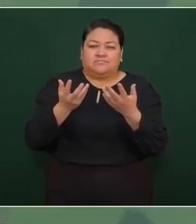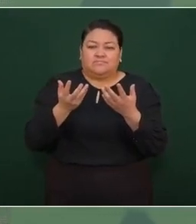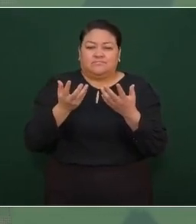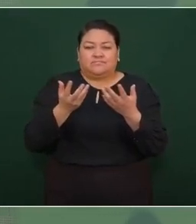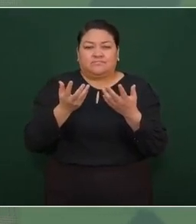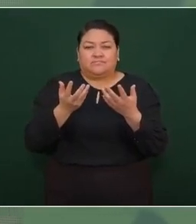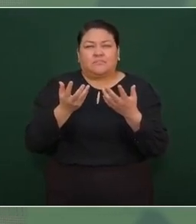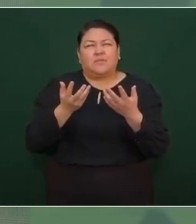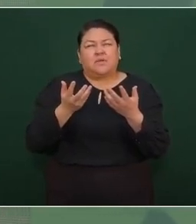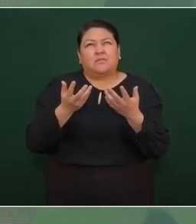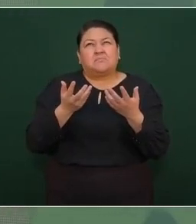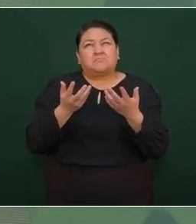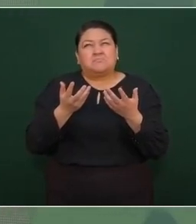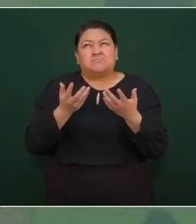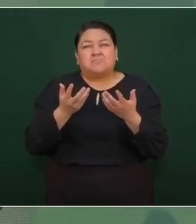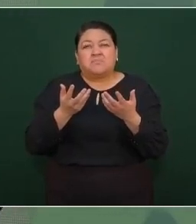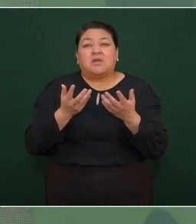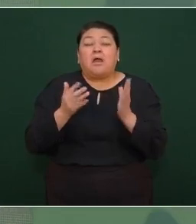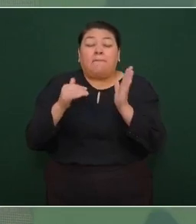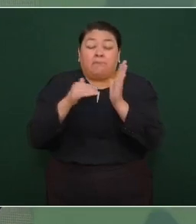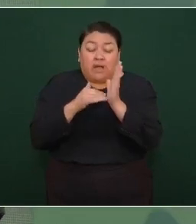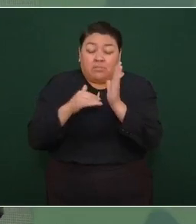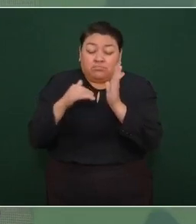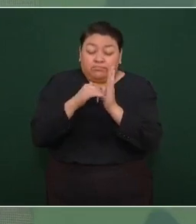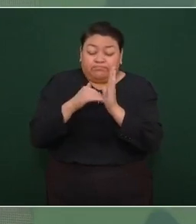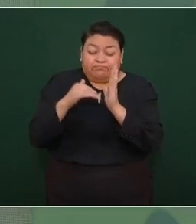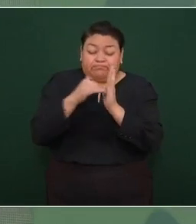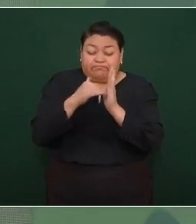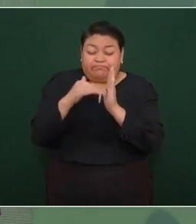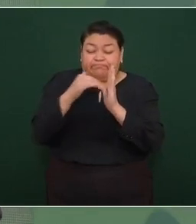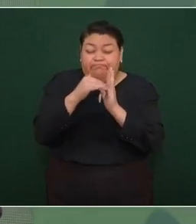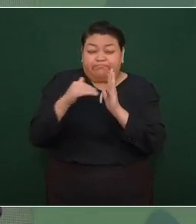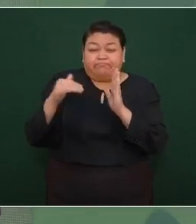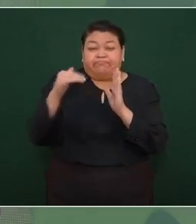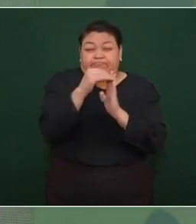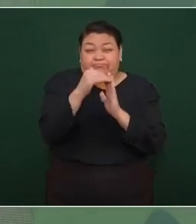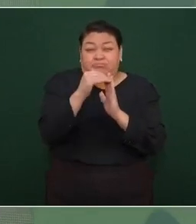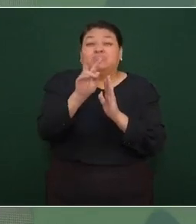Varios billones de pesos.